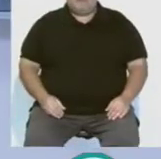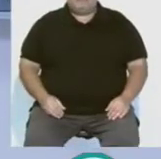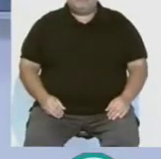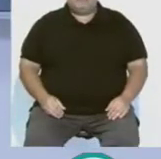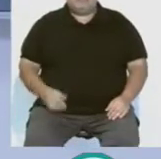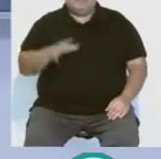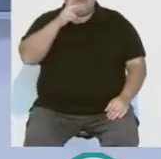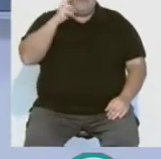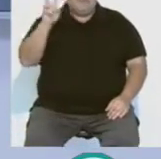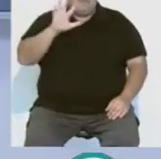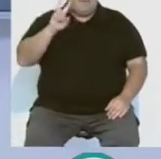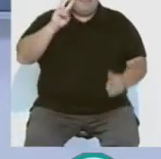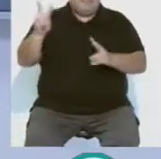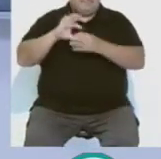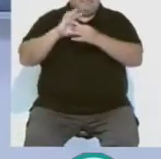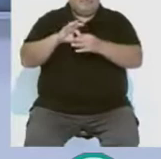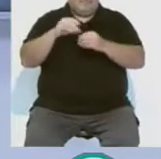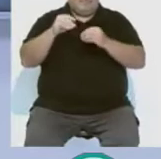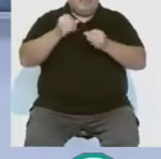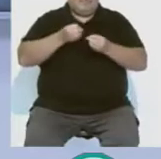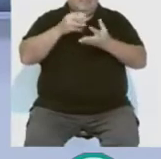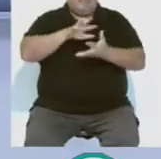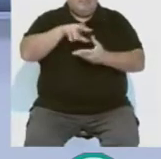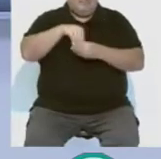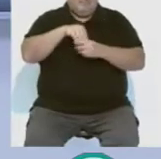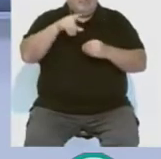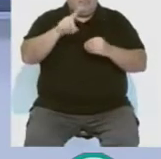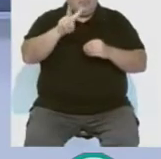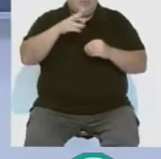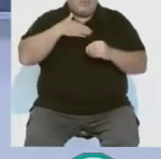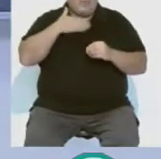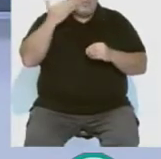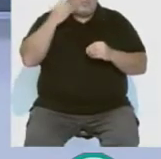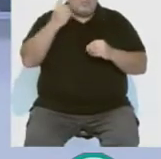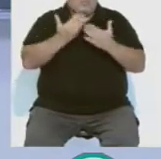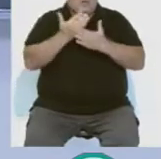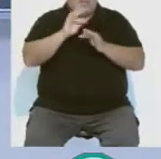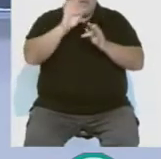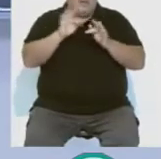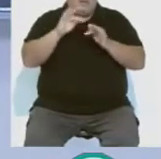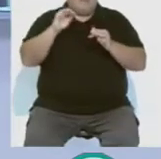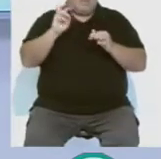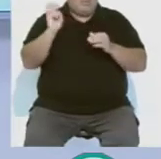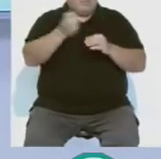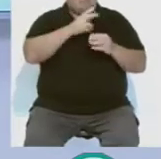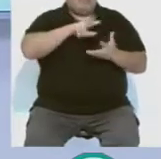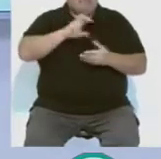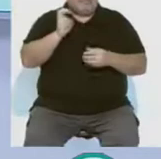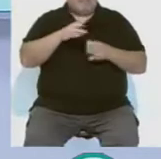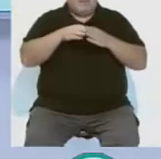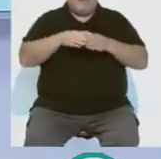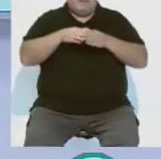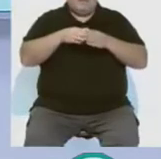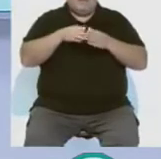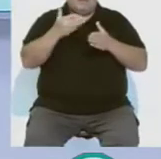Pues con esas imágenes comenzamos hoy nuestro avance informativo de ese jueves 12 de julio, una jornada que nos deja otros titulares. Navantia,